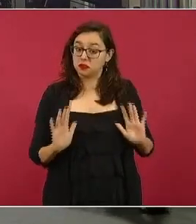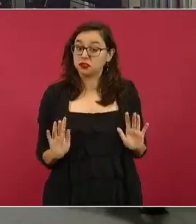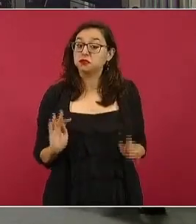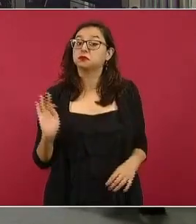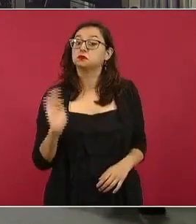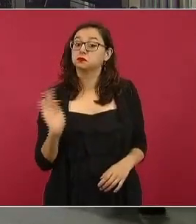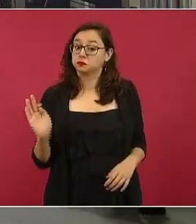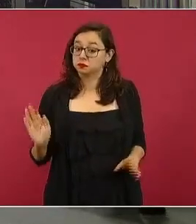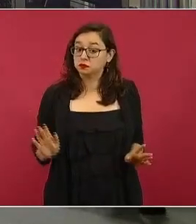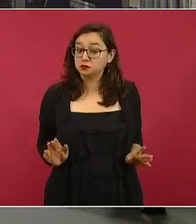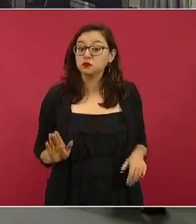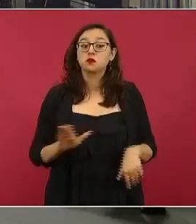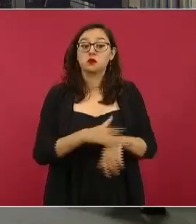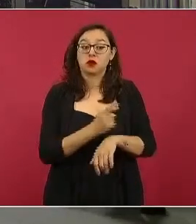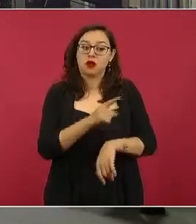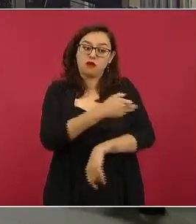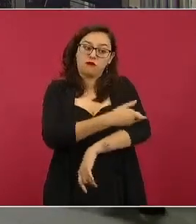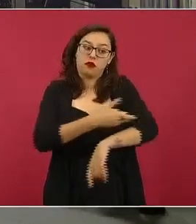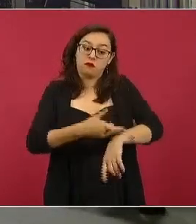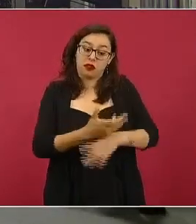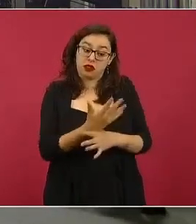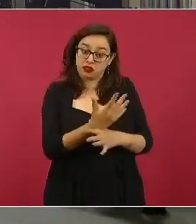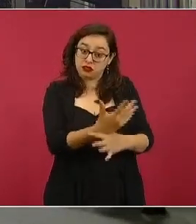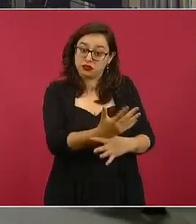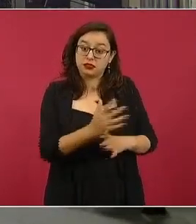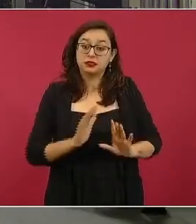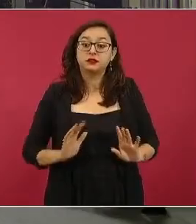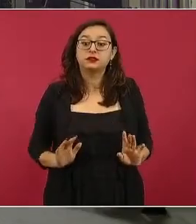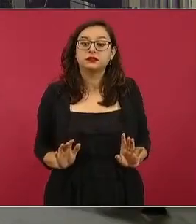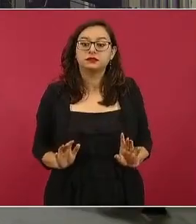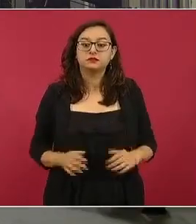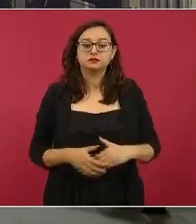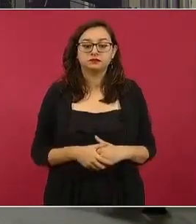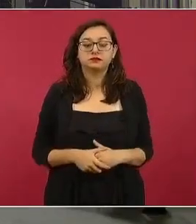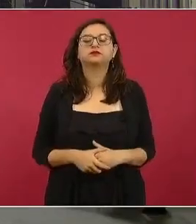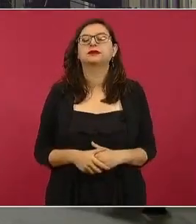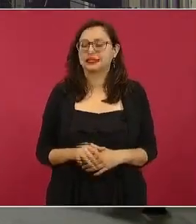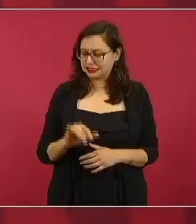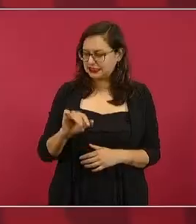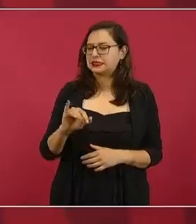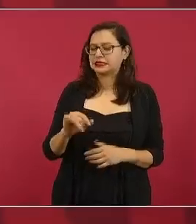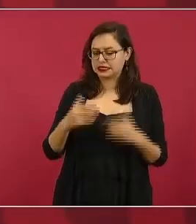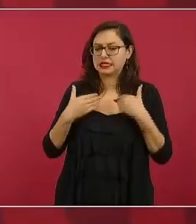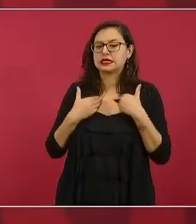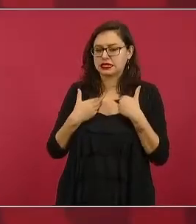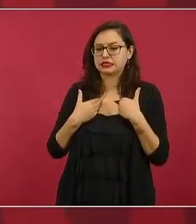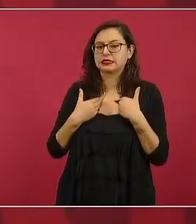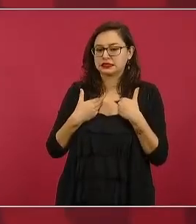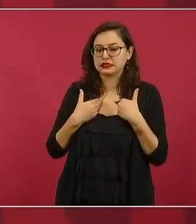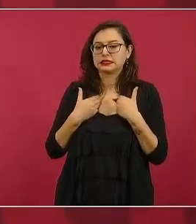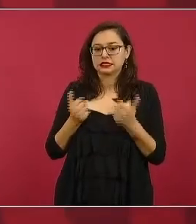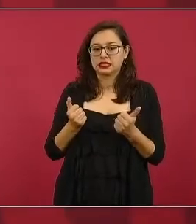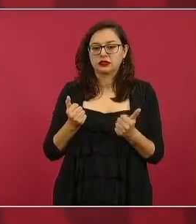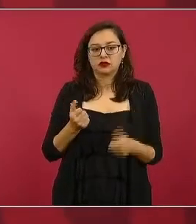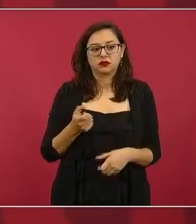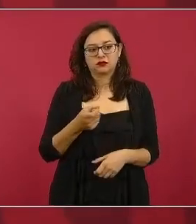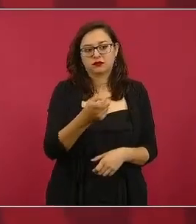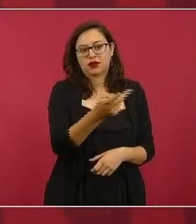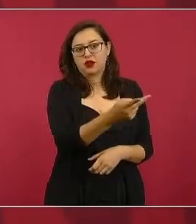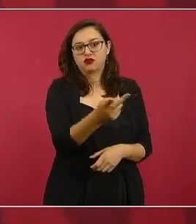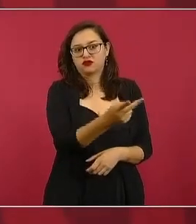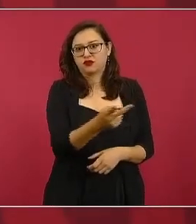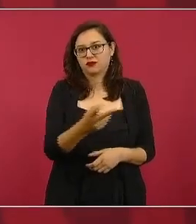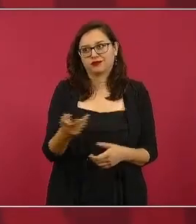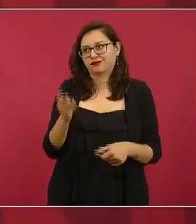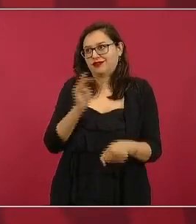familia esto lo que dice la familia de Alejandra Cuevas y la señora pues sí yo los entiendo que ellos manejen todos esos